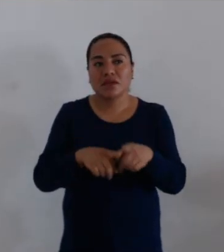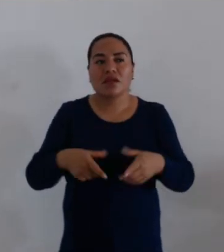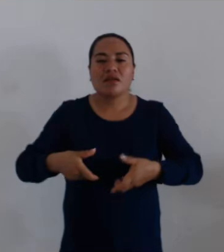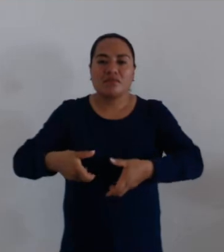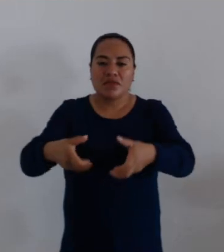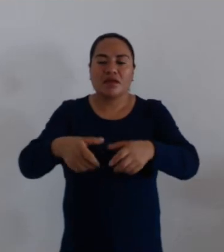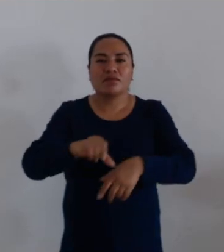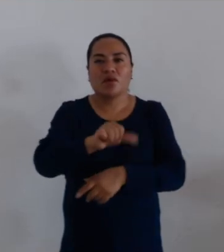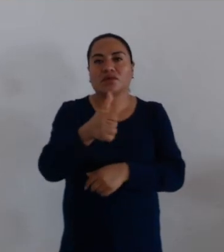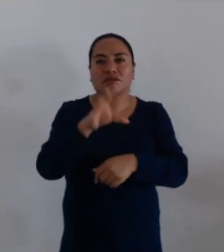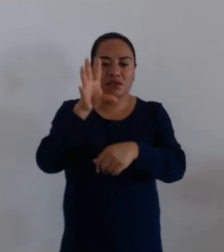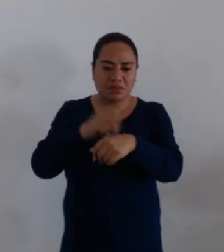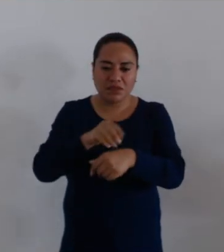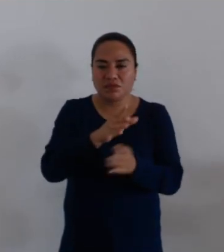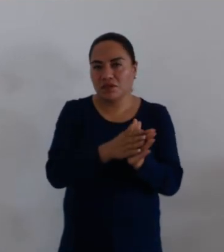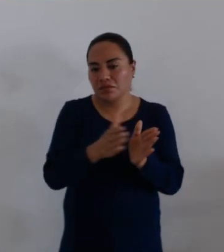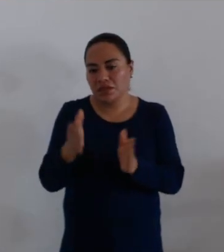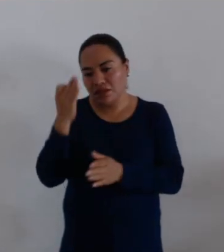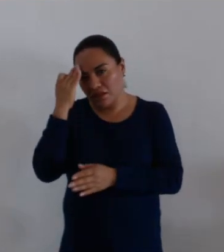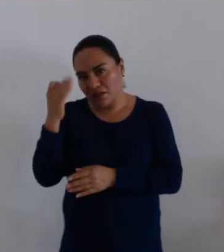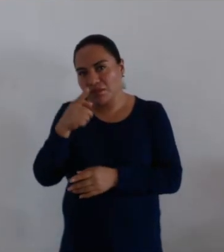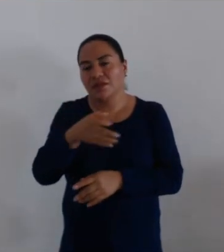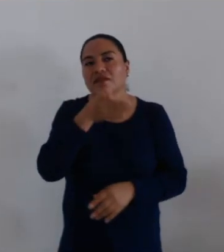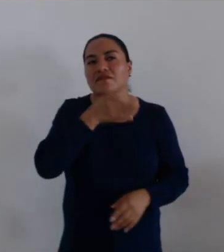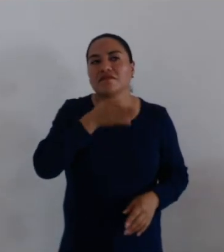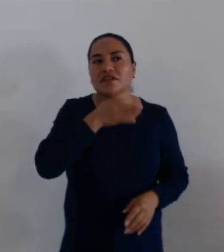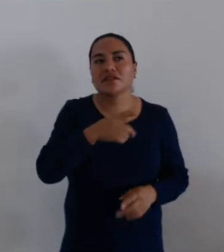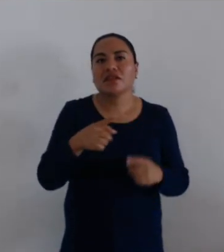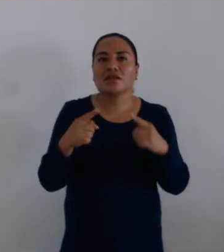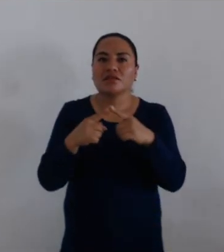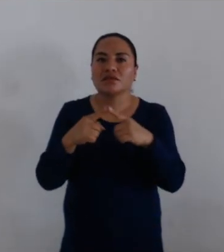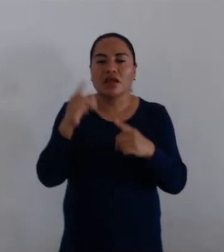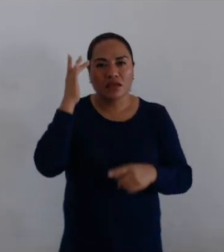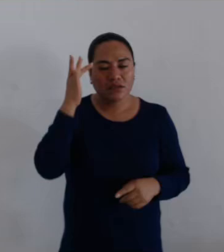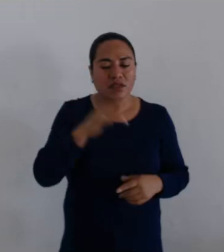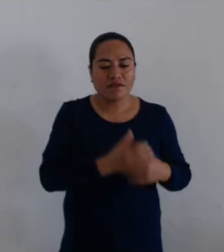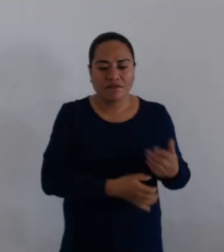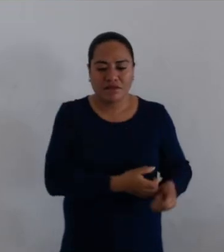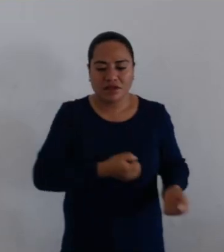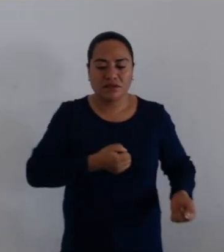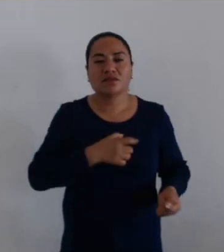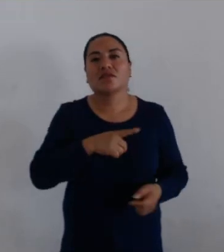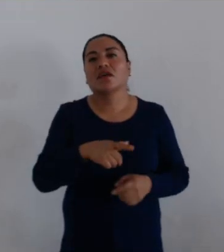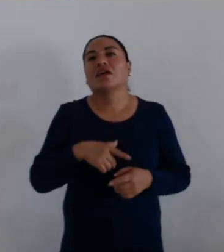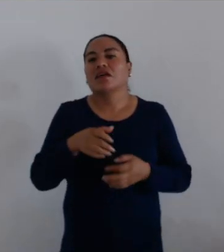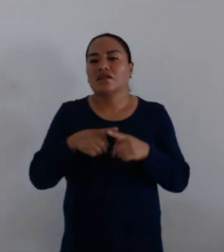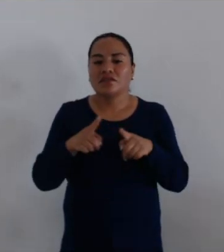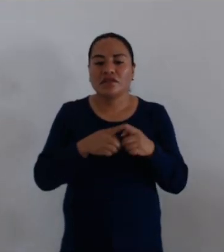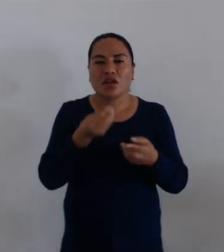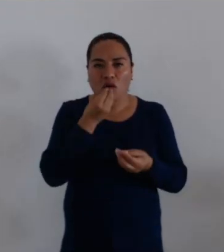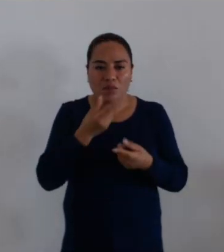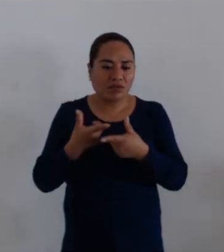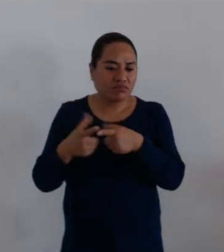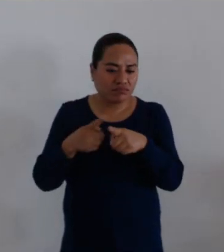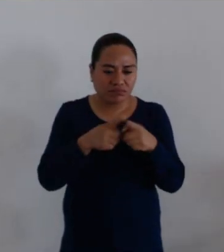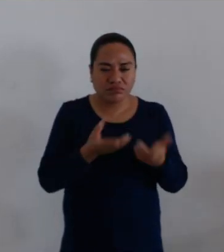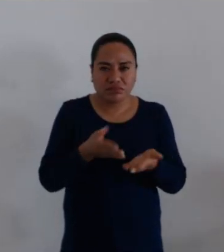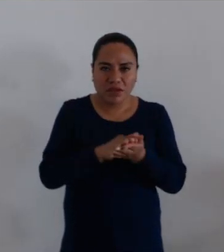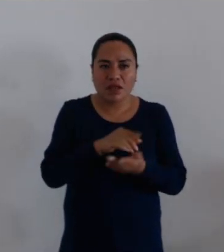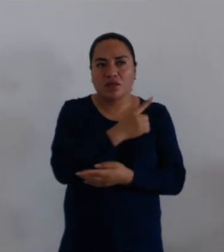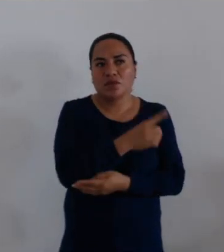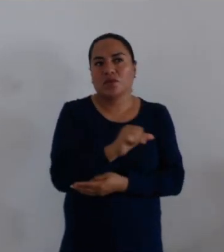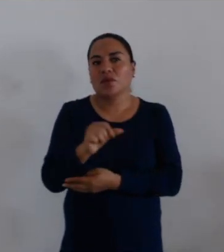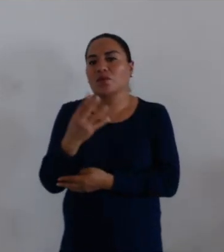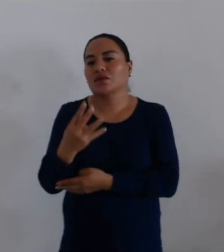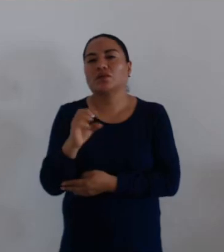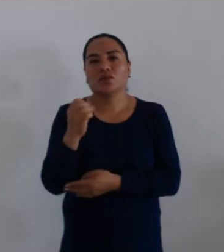expedición de 11 permisos temporales con motivo de la festividad de la Iglesia de San Francisco, con giros de antojitos regionales del 1 al 4 de octubre